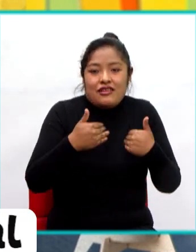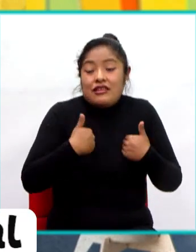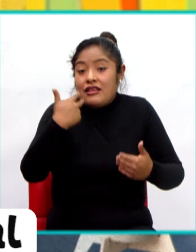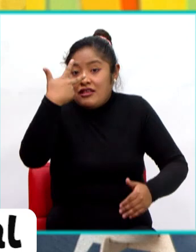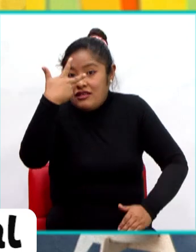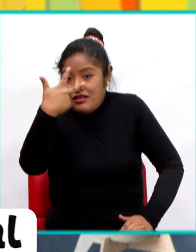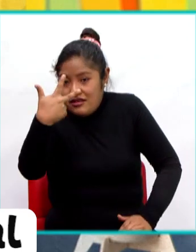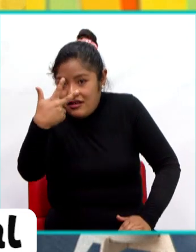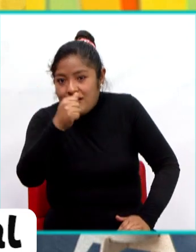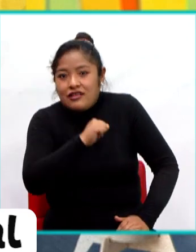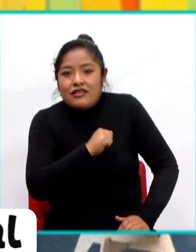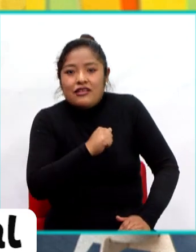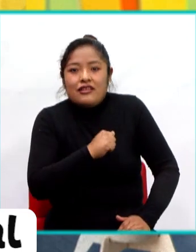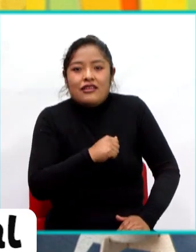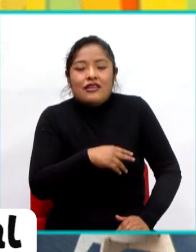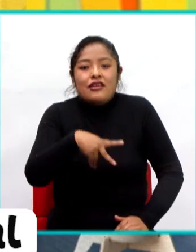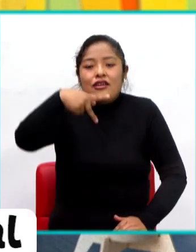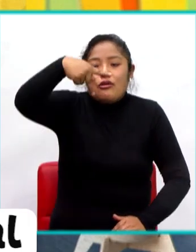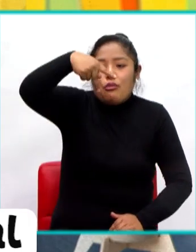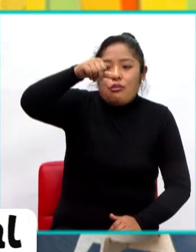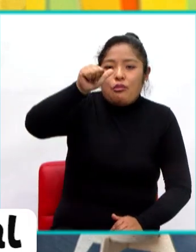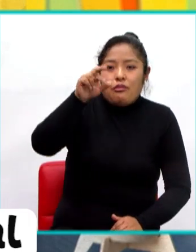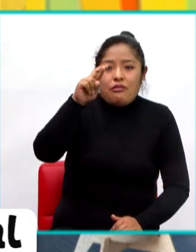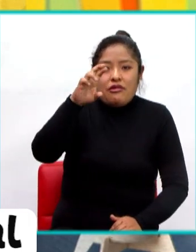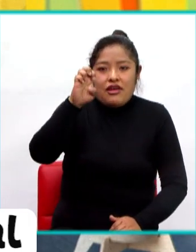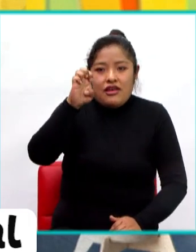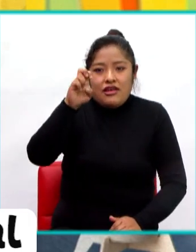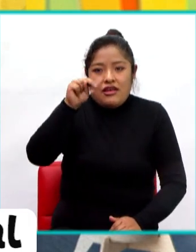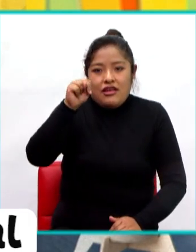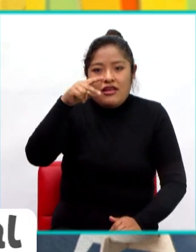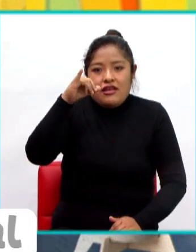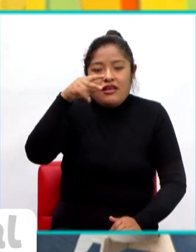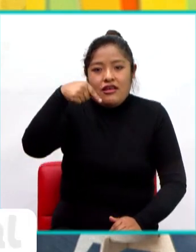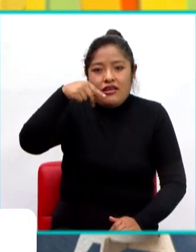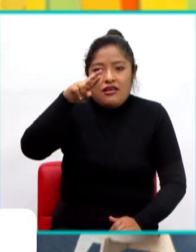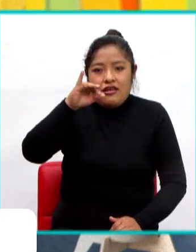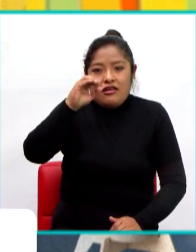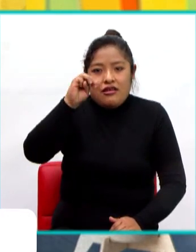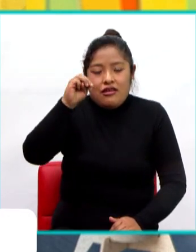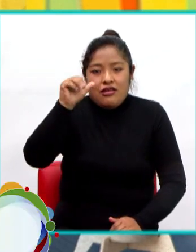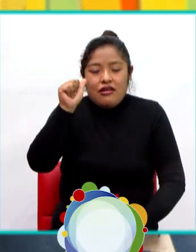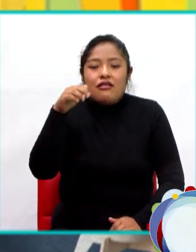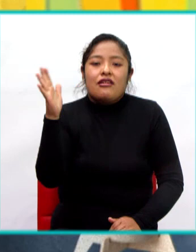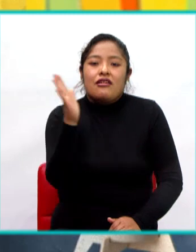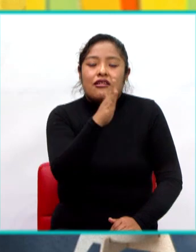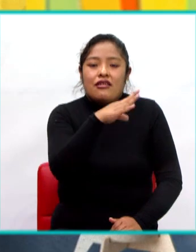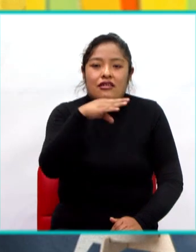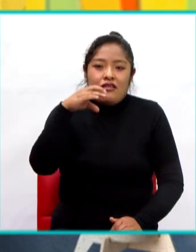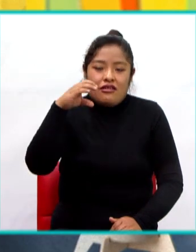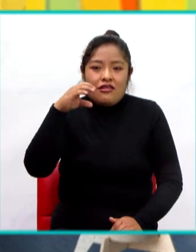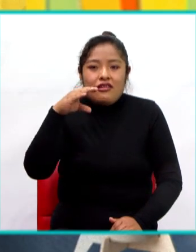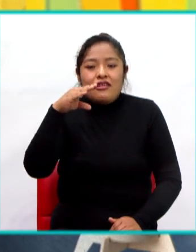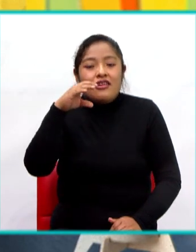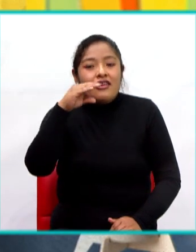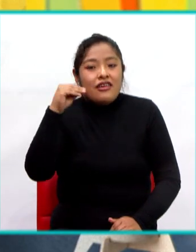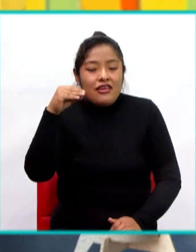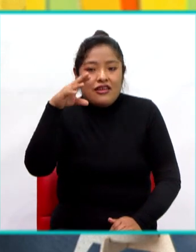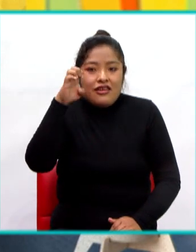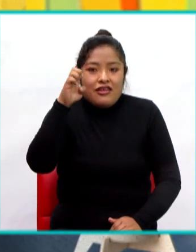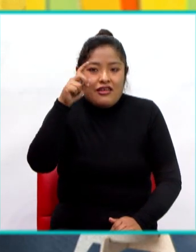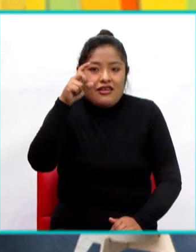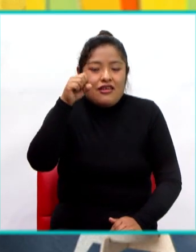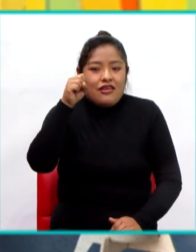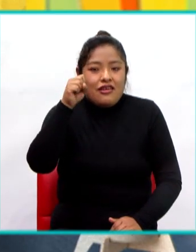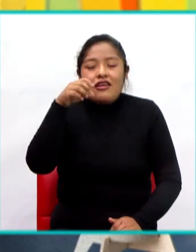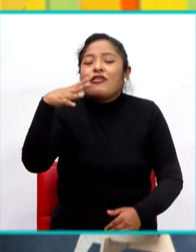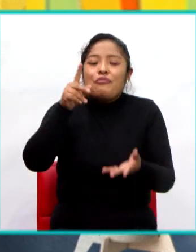Tenemos a la parenquima, a la colenquima y escleroquima. Empecemos con la primera, que es la